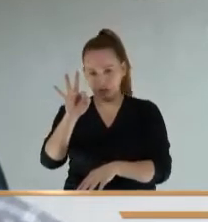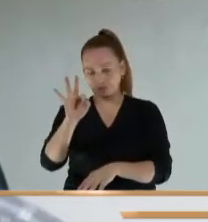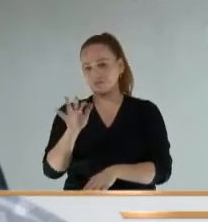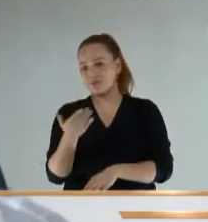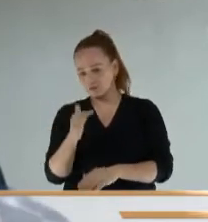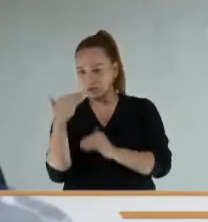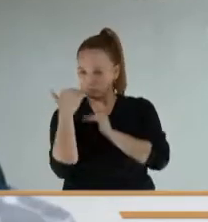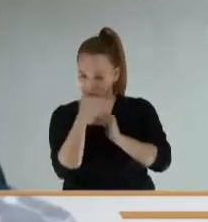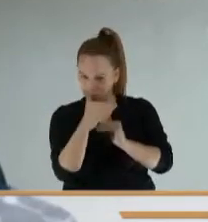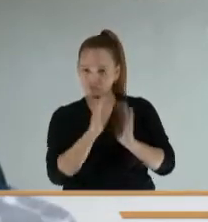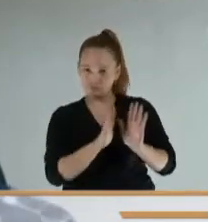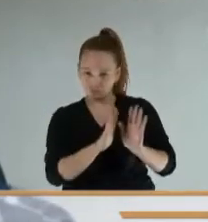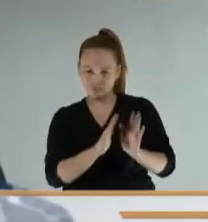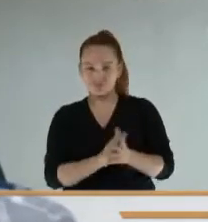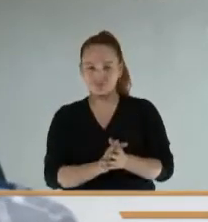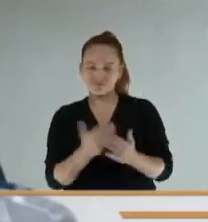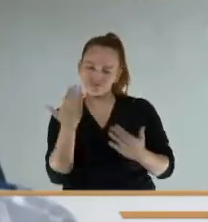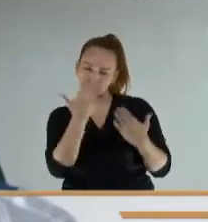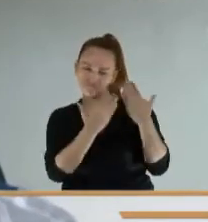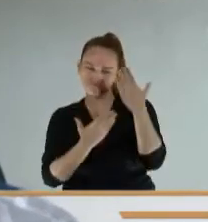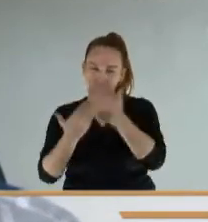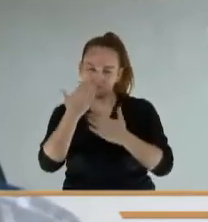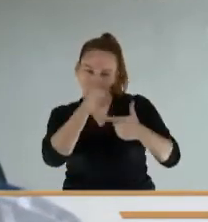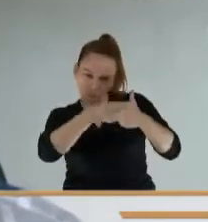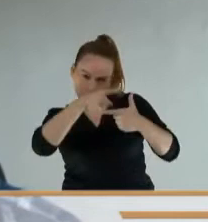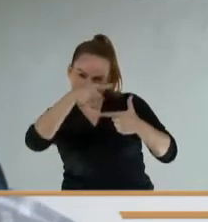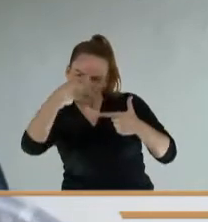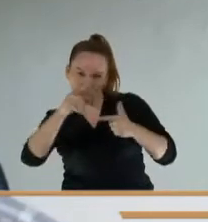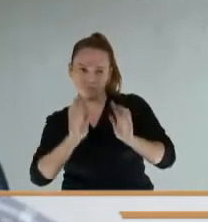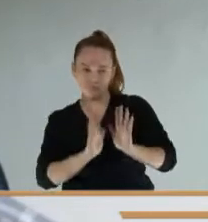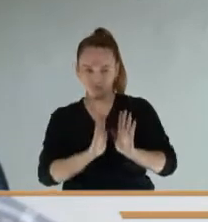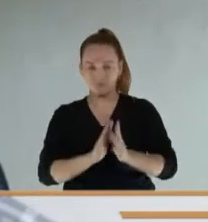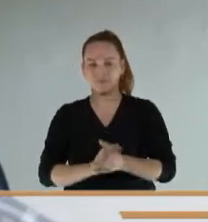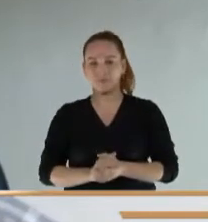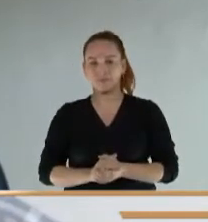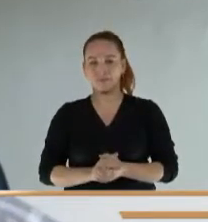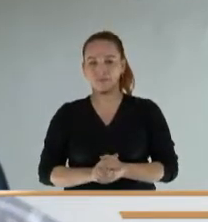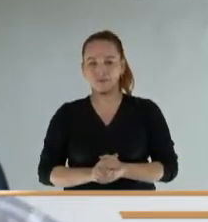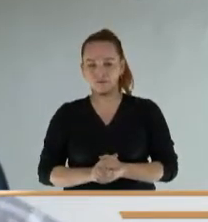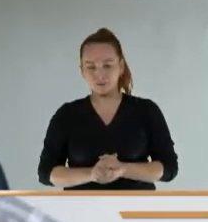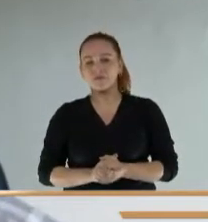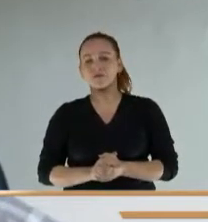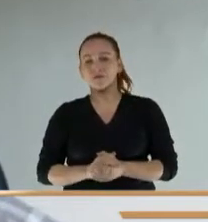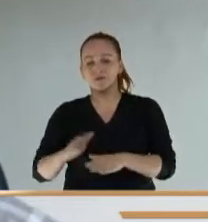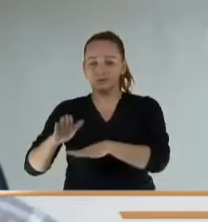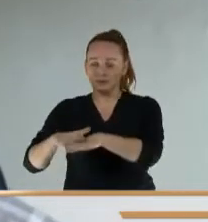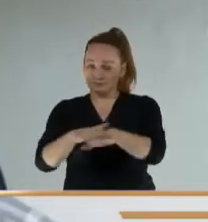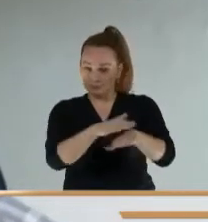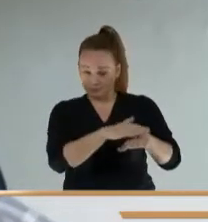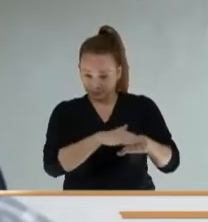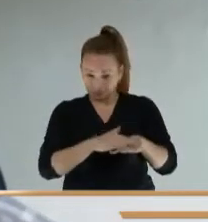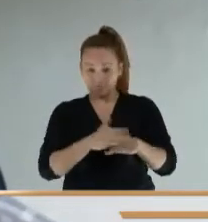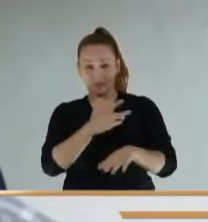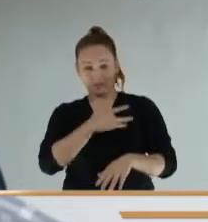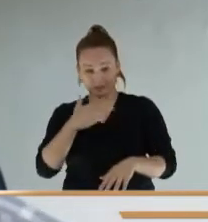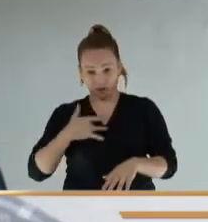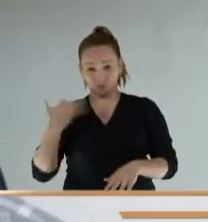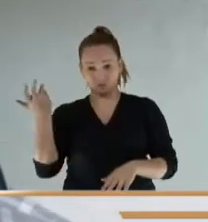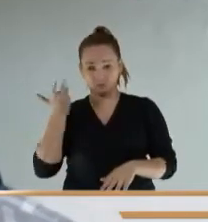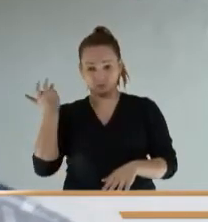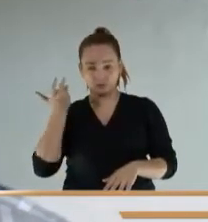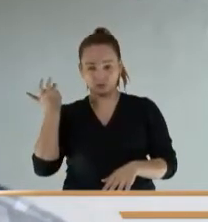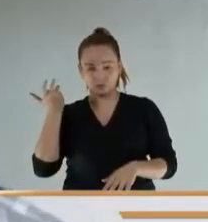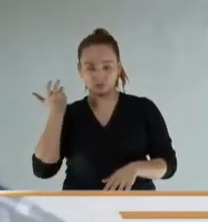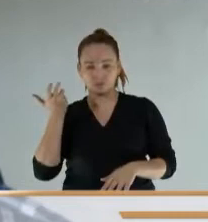radiografía. La radiografía. Y en materia de seguridad social, el